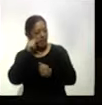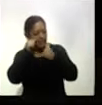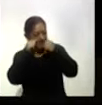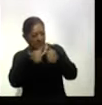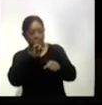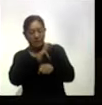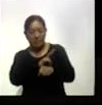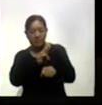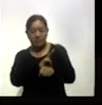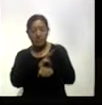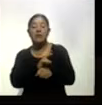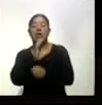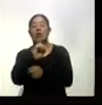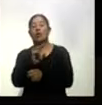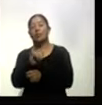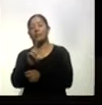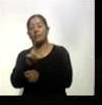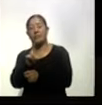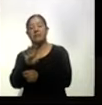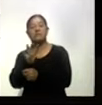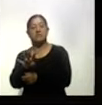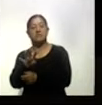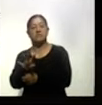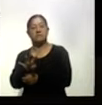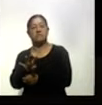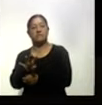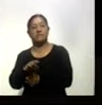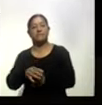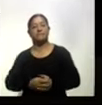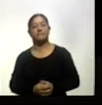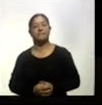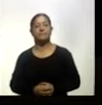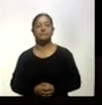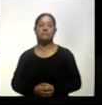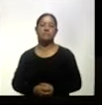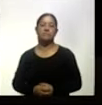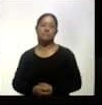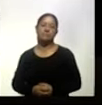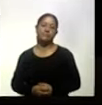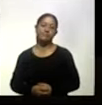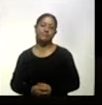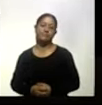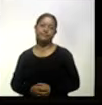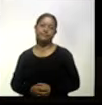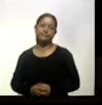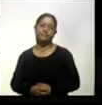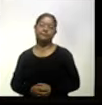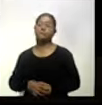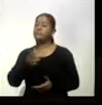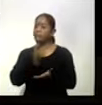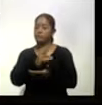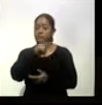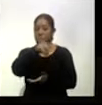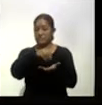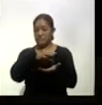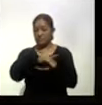Colocamos un consultorio para personas o pacientes que lleguen con algún síntoma respiratorio para que no